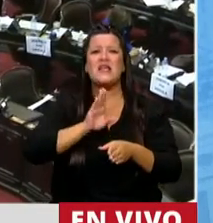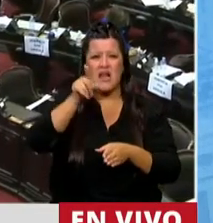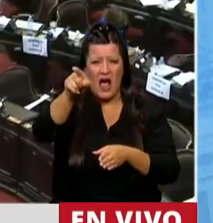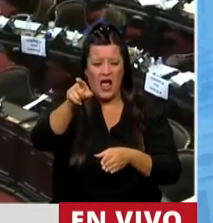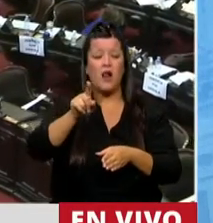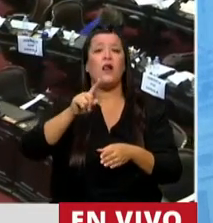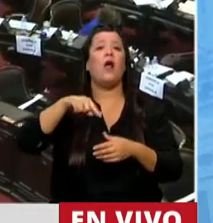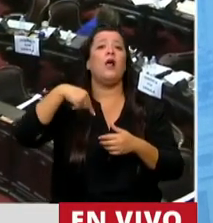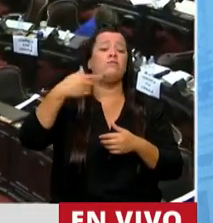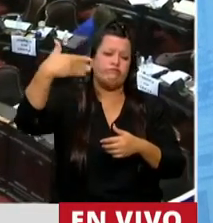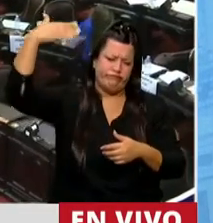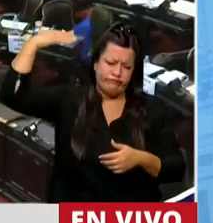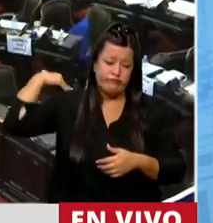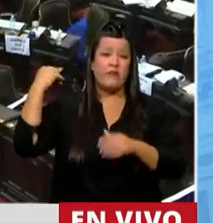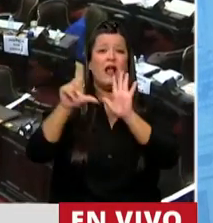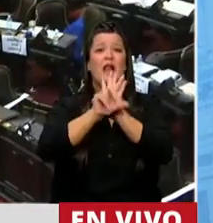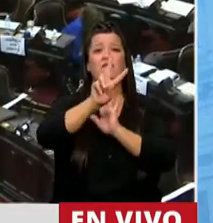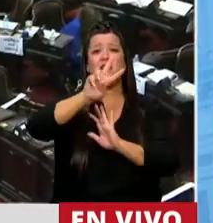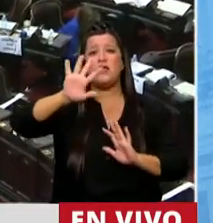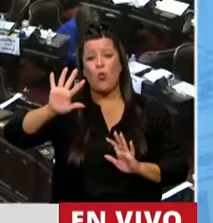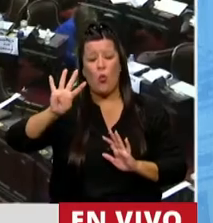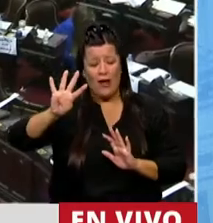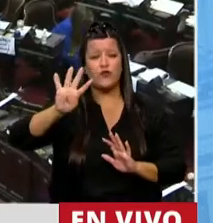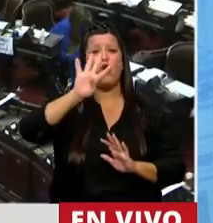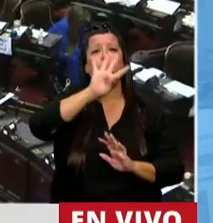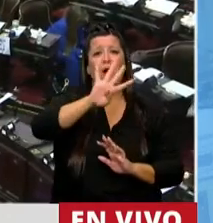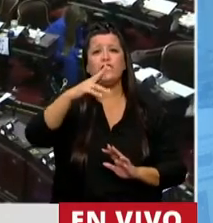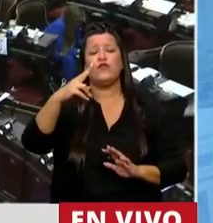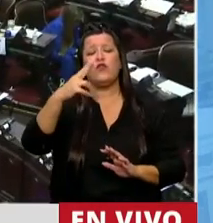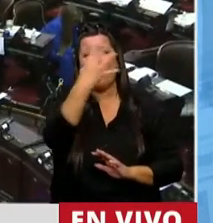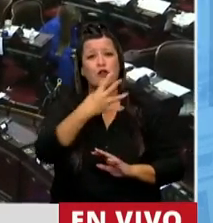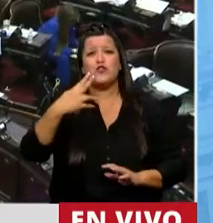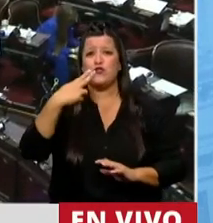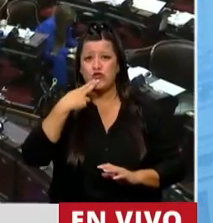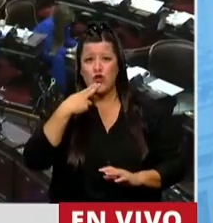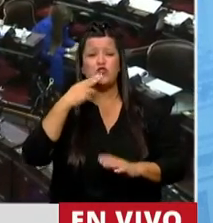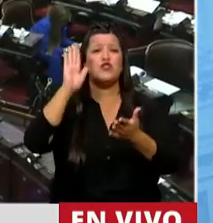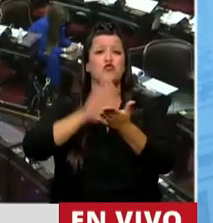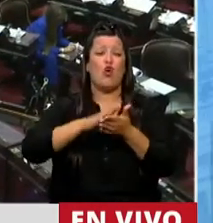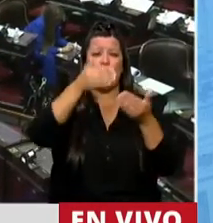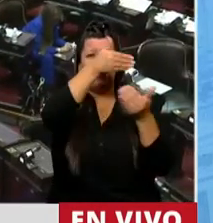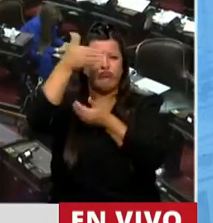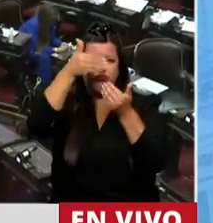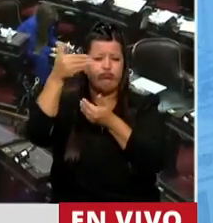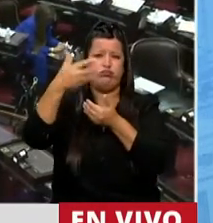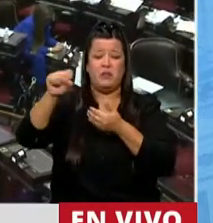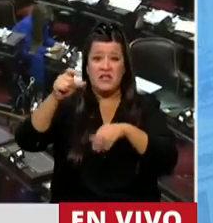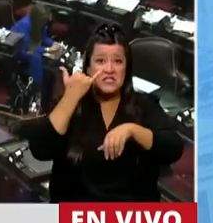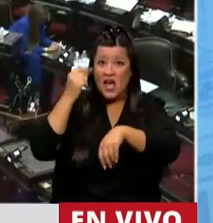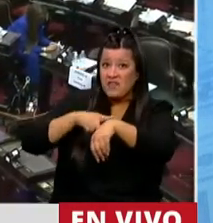en el tiempo, la ley 24.411 de desaparición forzada. ¿Ya es el tiempo? Bueno.